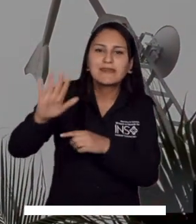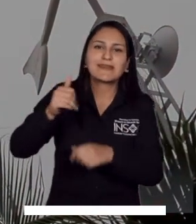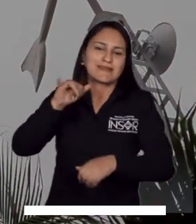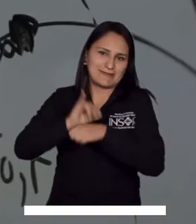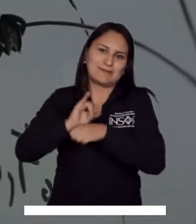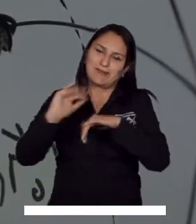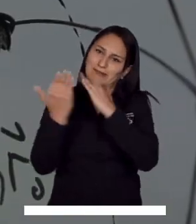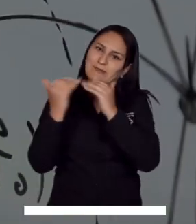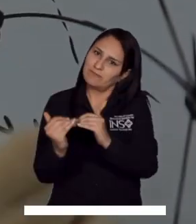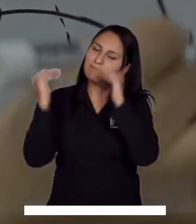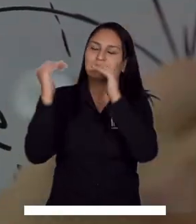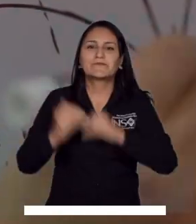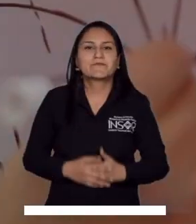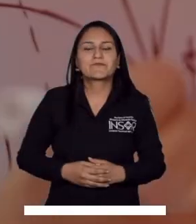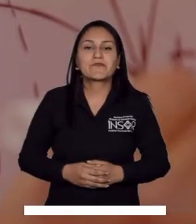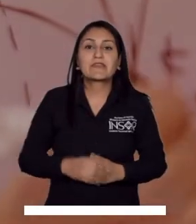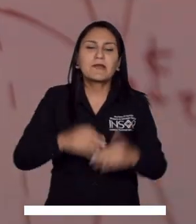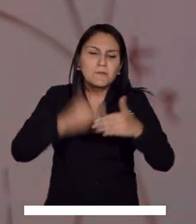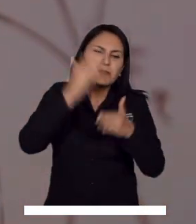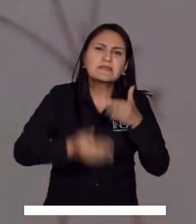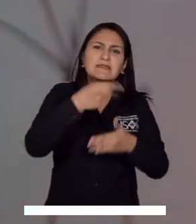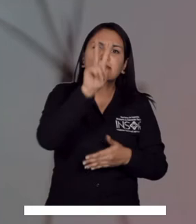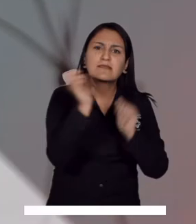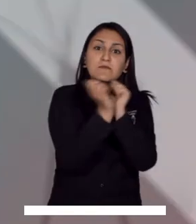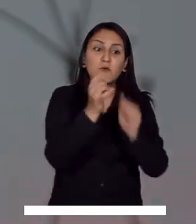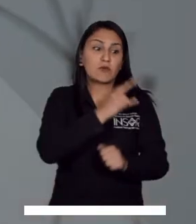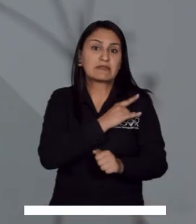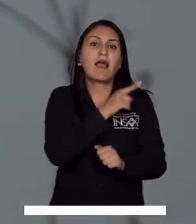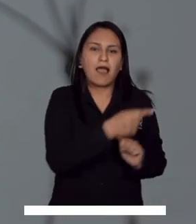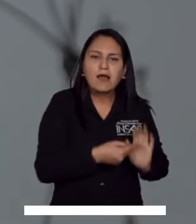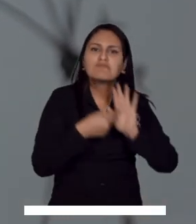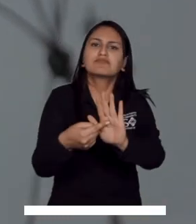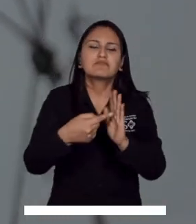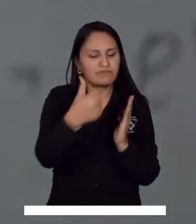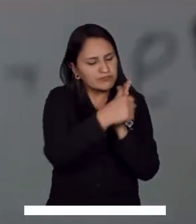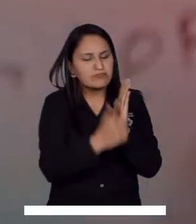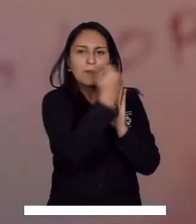educativo y apoyo a la supervisión de cada institución de educación superior.